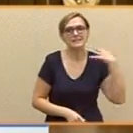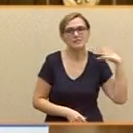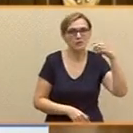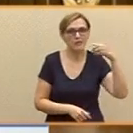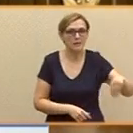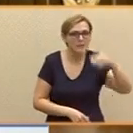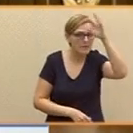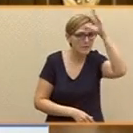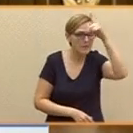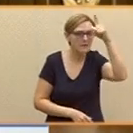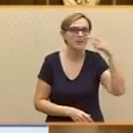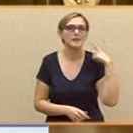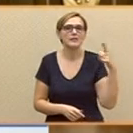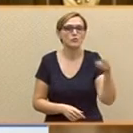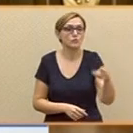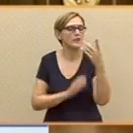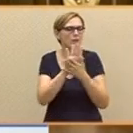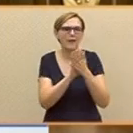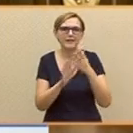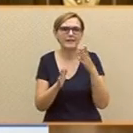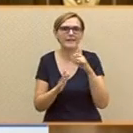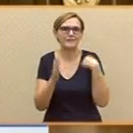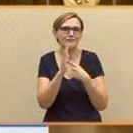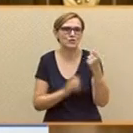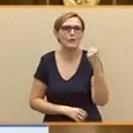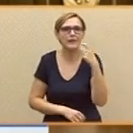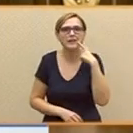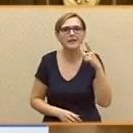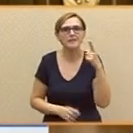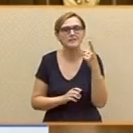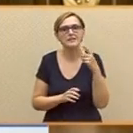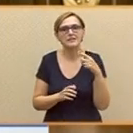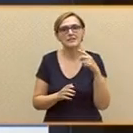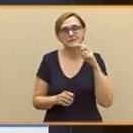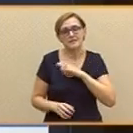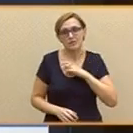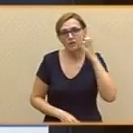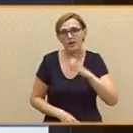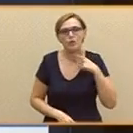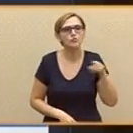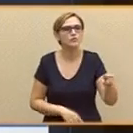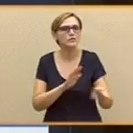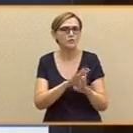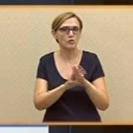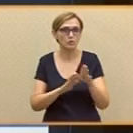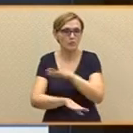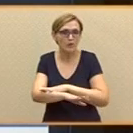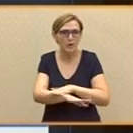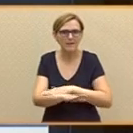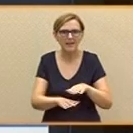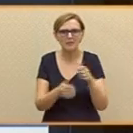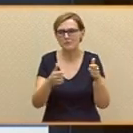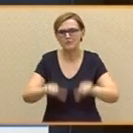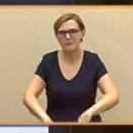financieros. No hable usted de la palabra soberanía, señor Rajoy. Que ustedes sigan gobernando será un desastre para la gente